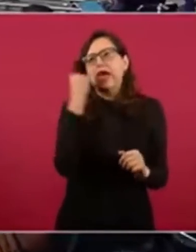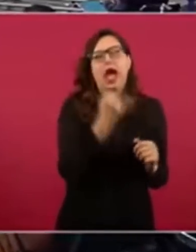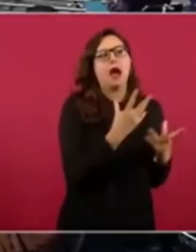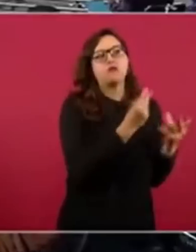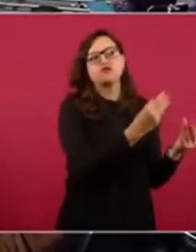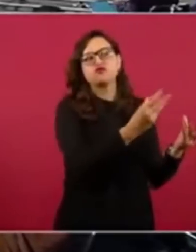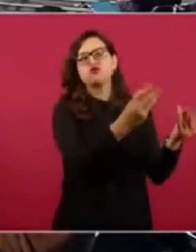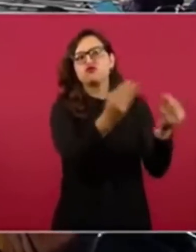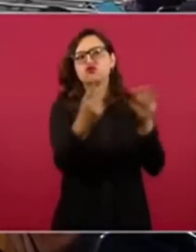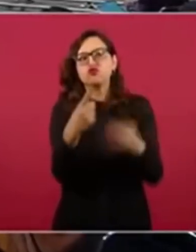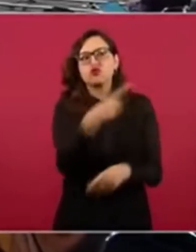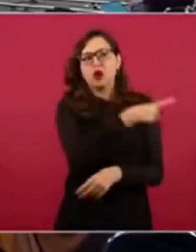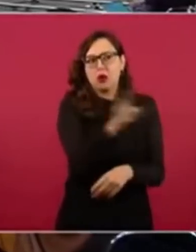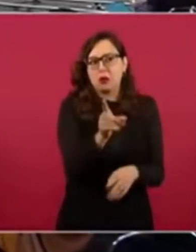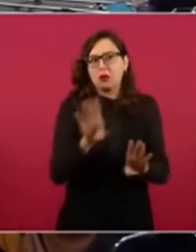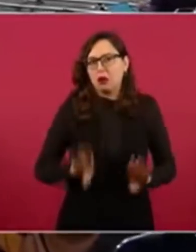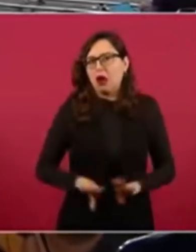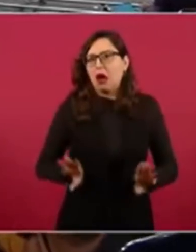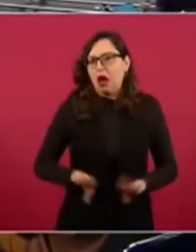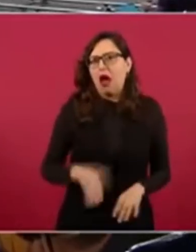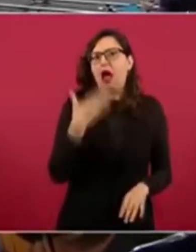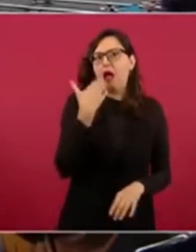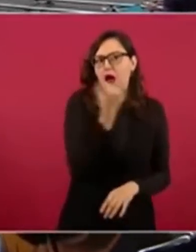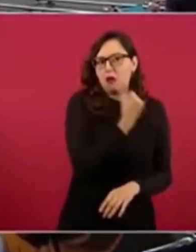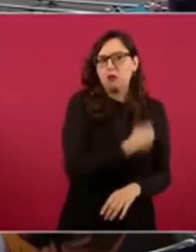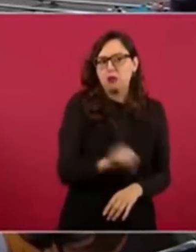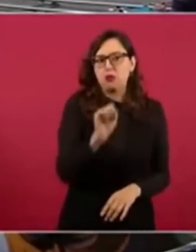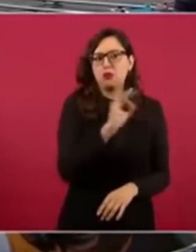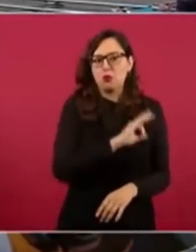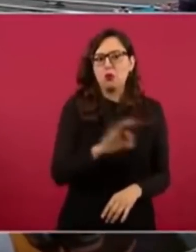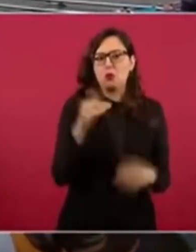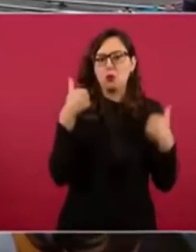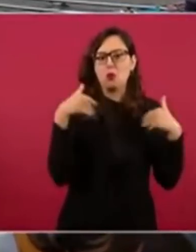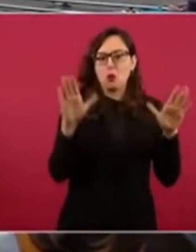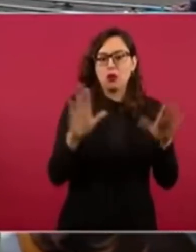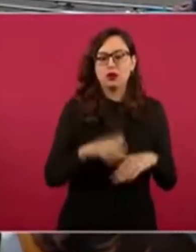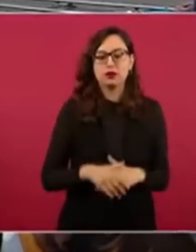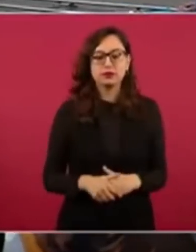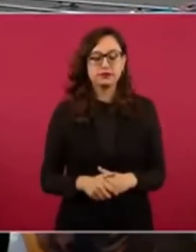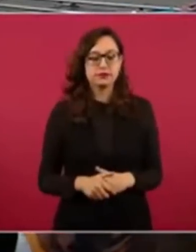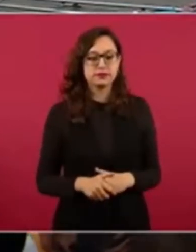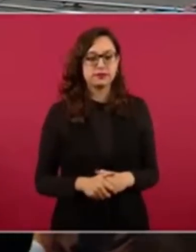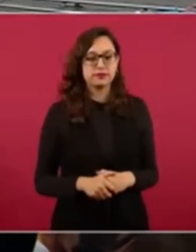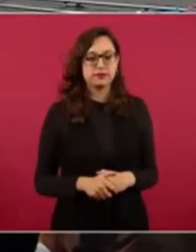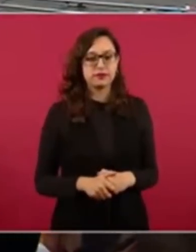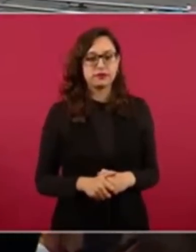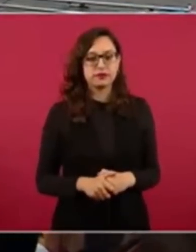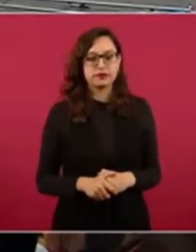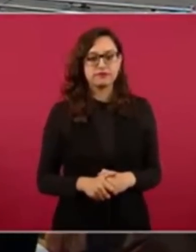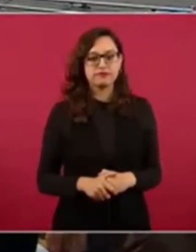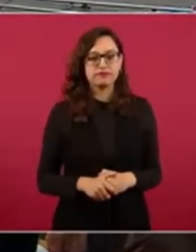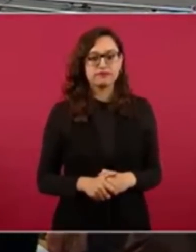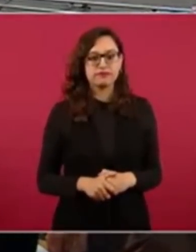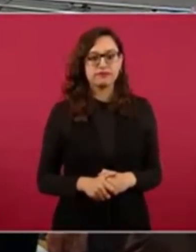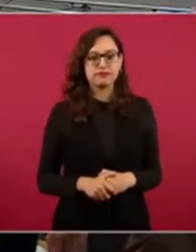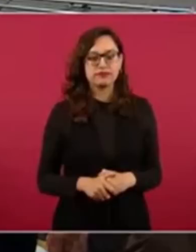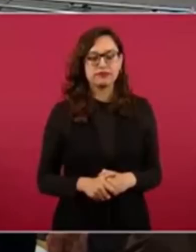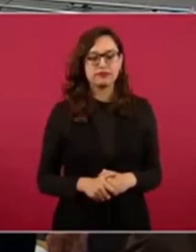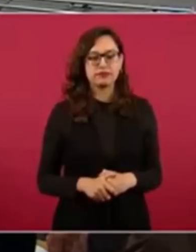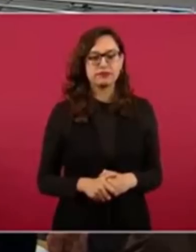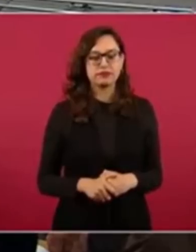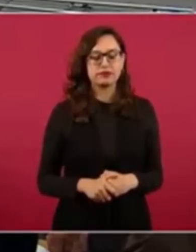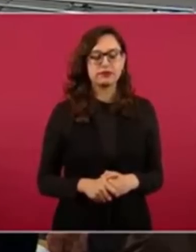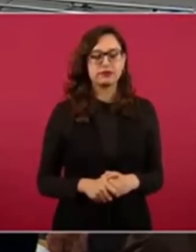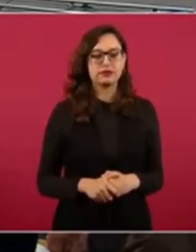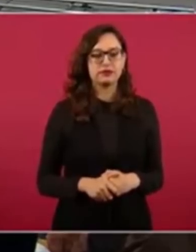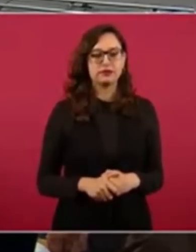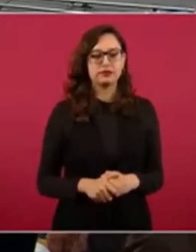político y aquí el nombramiento es, chicos, me tienen decepcionados, a mí los únicos que me gustan son los militares y los que están cerca de mí, de